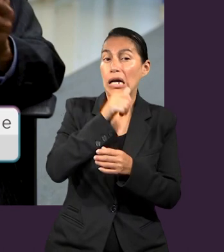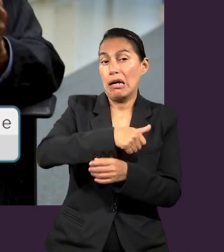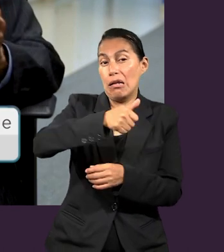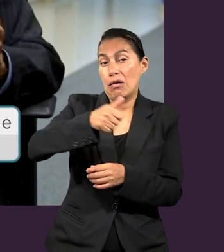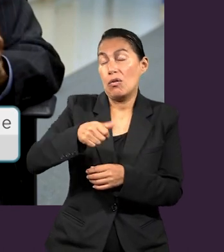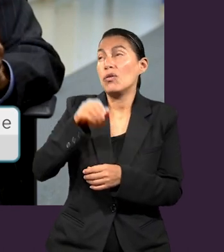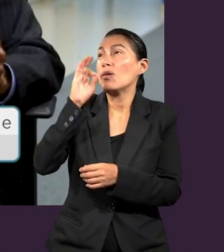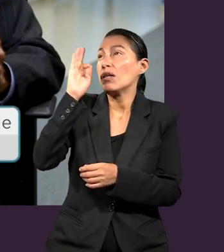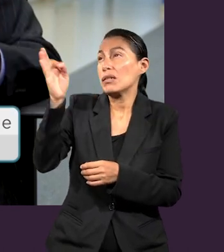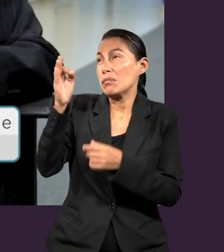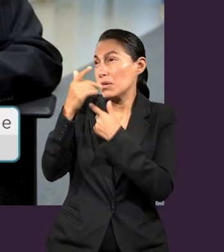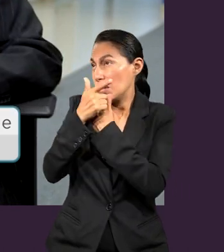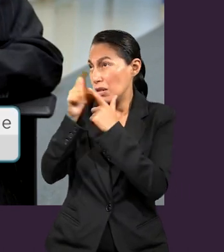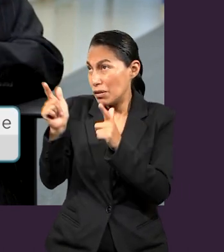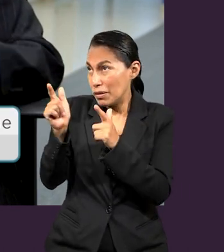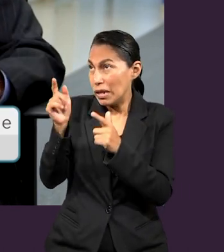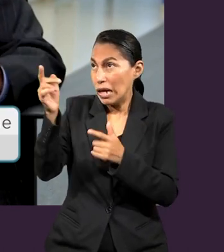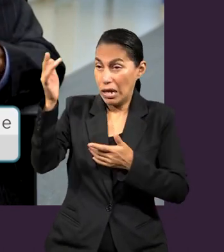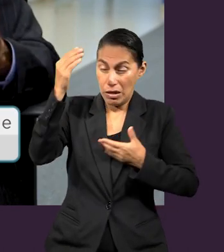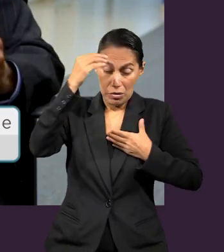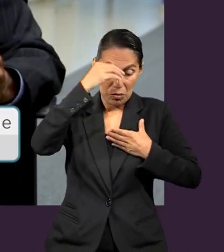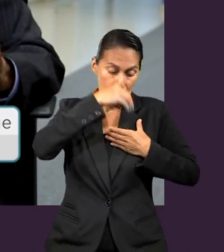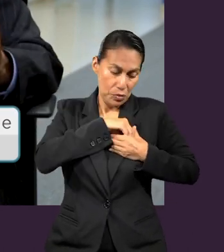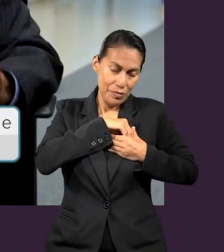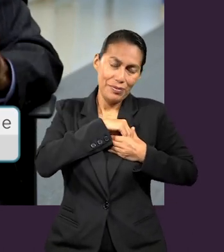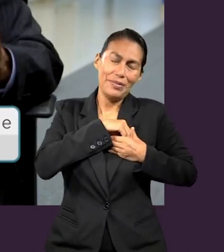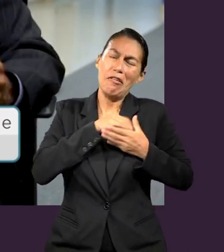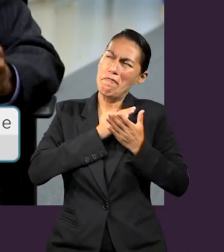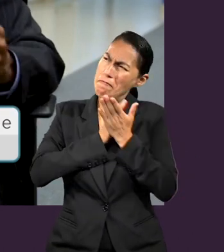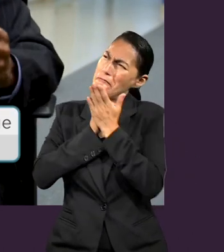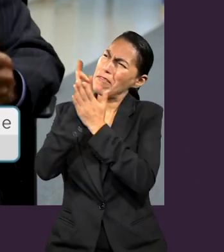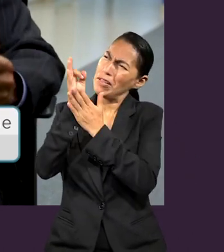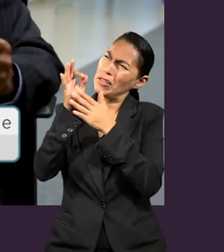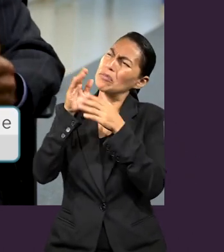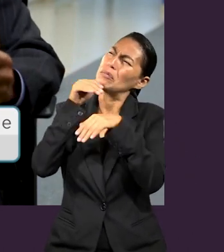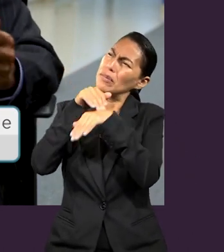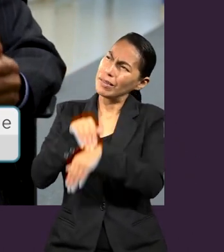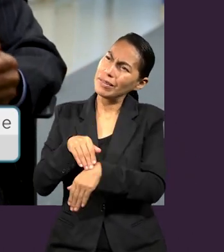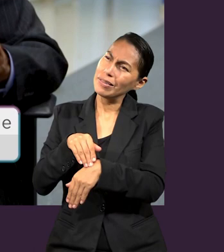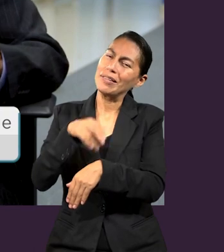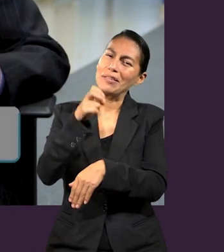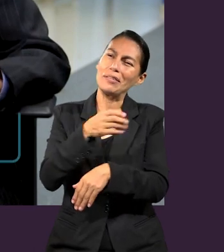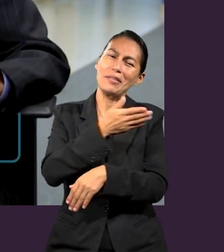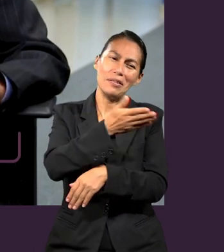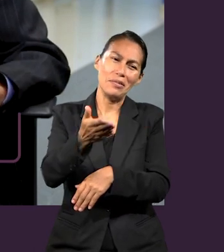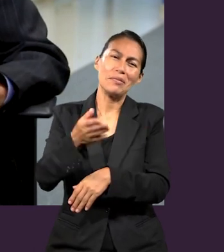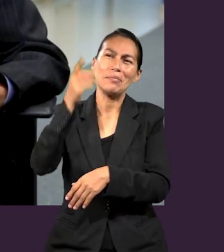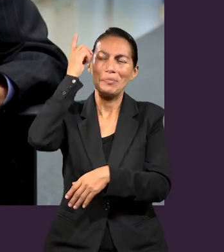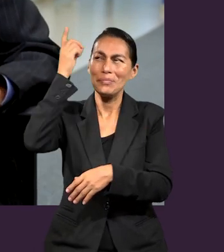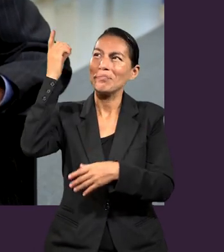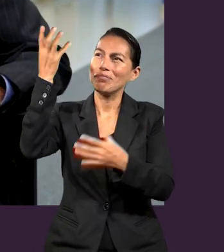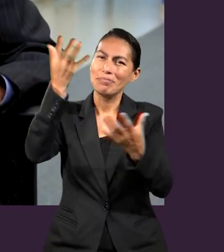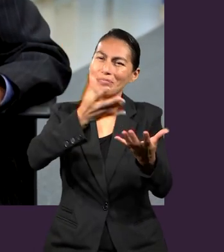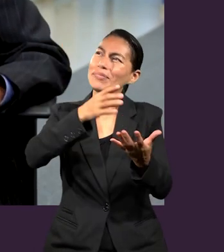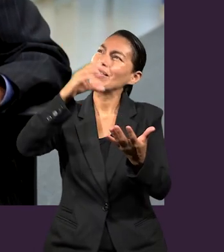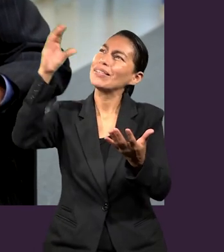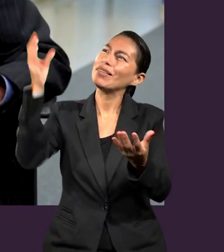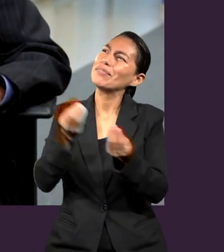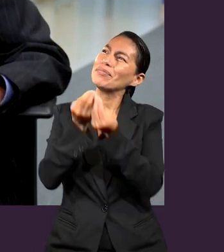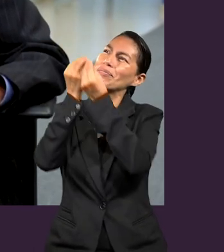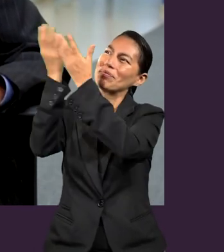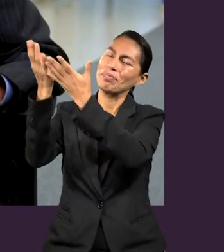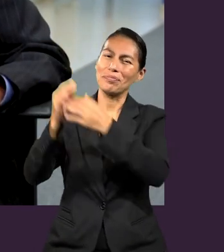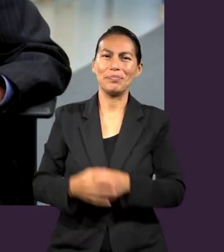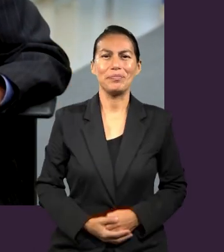los gentiles también son hijos de Dios y reciben a Cristo en su corazón y